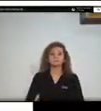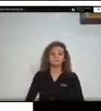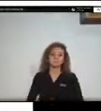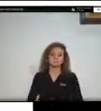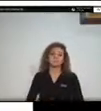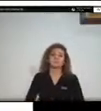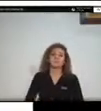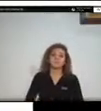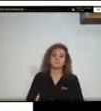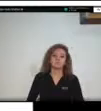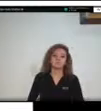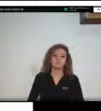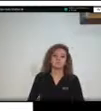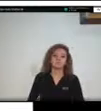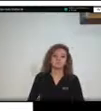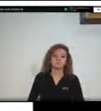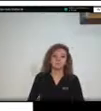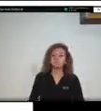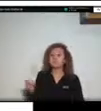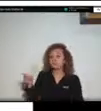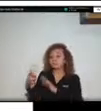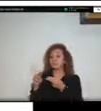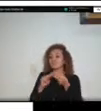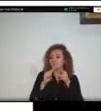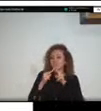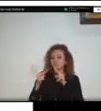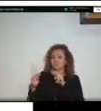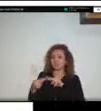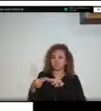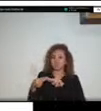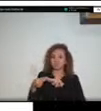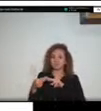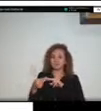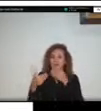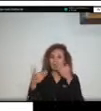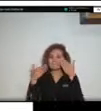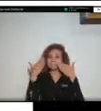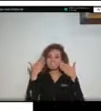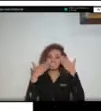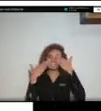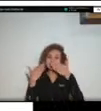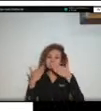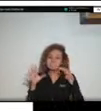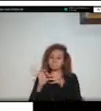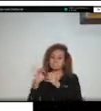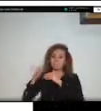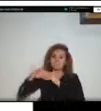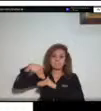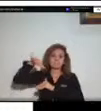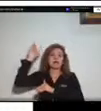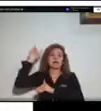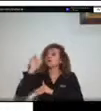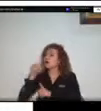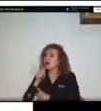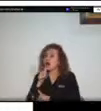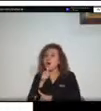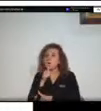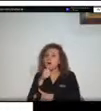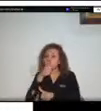de esta manera también quisimos asociar ya que está relacionado la mayor cantidad de eventos con inundaciones